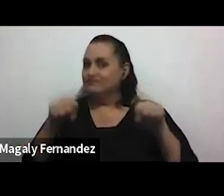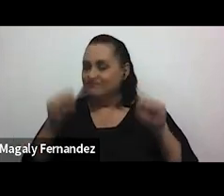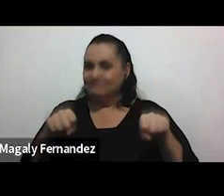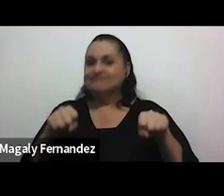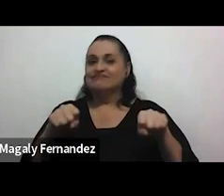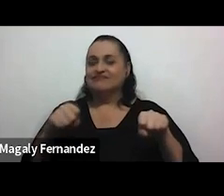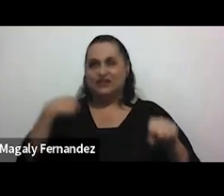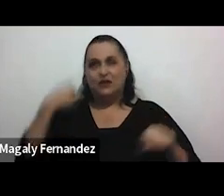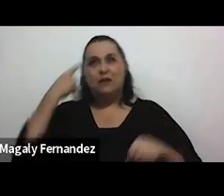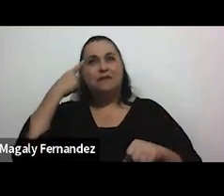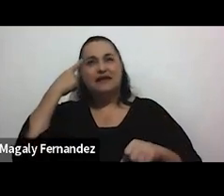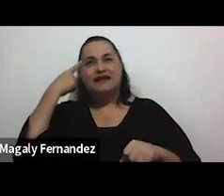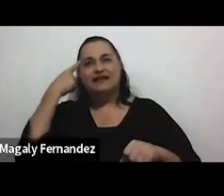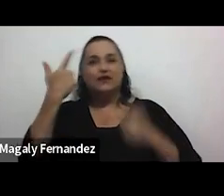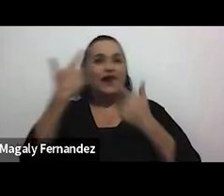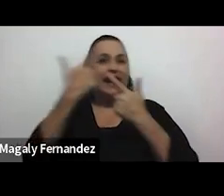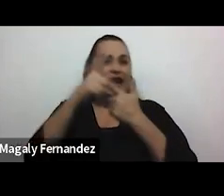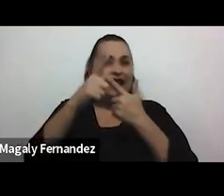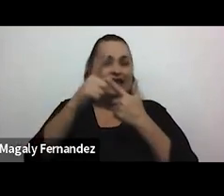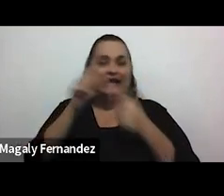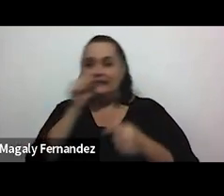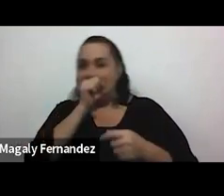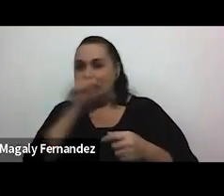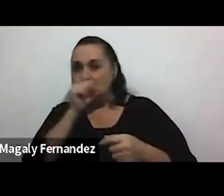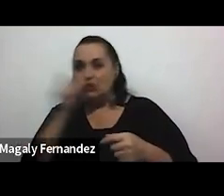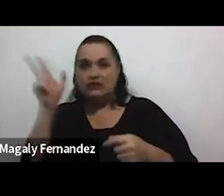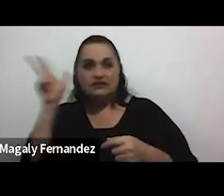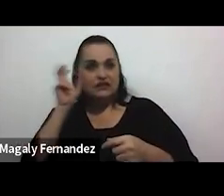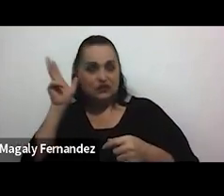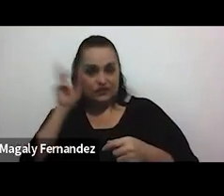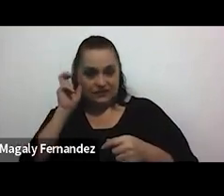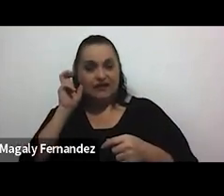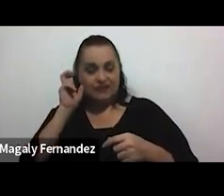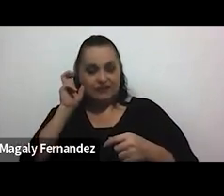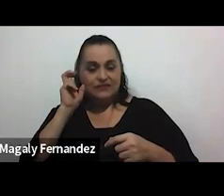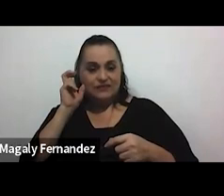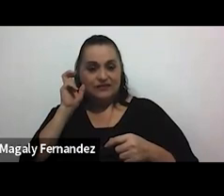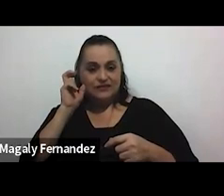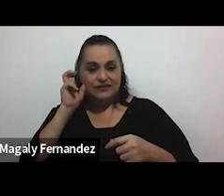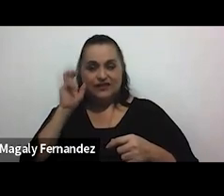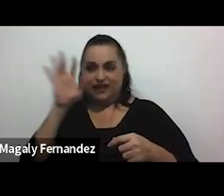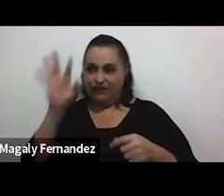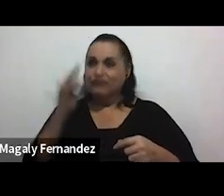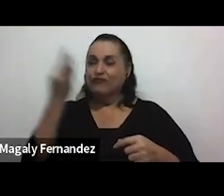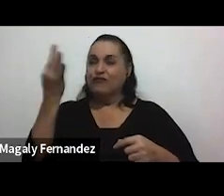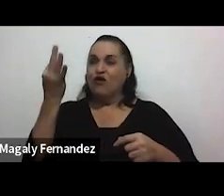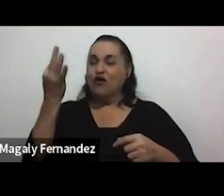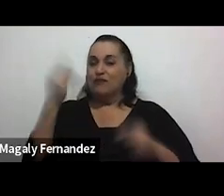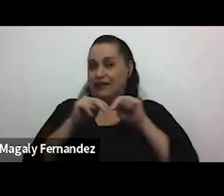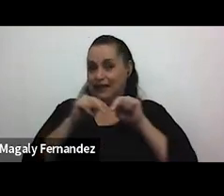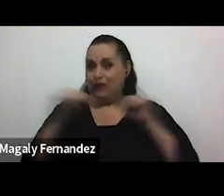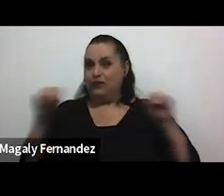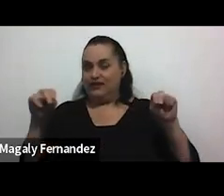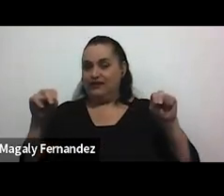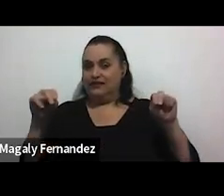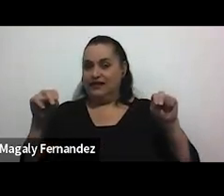pensar en las letras de las canciones ¿verdad? que escuchamos en forma neutral sin